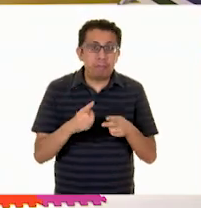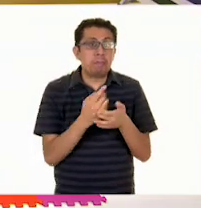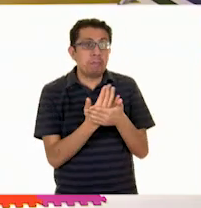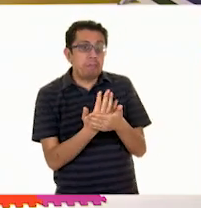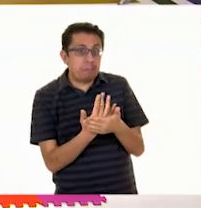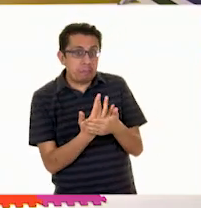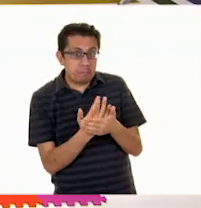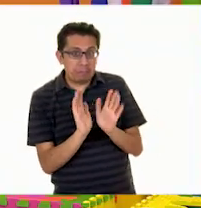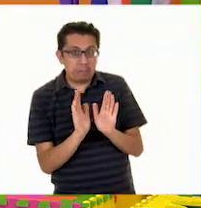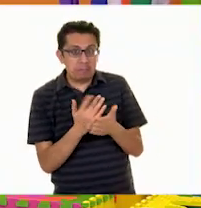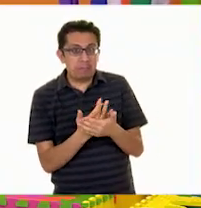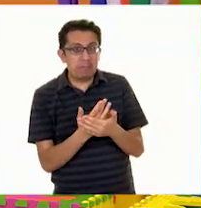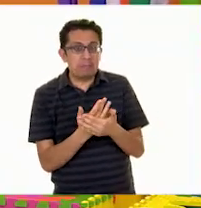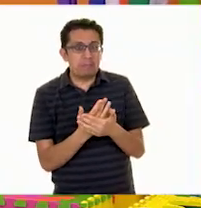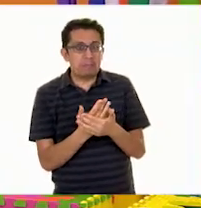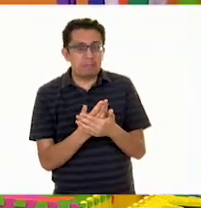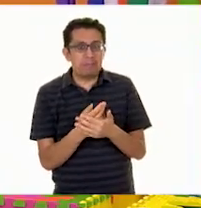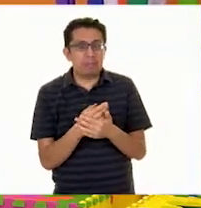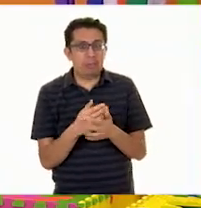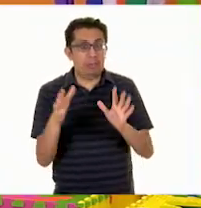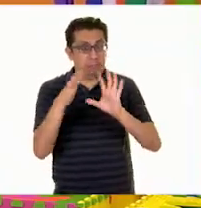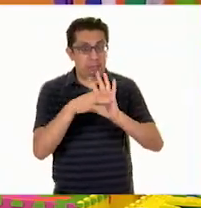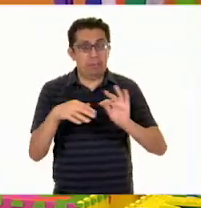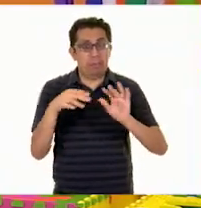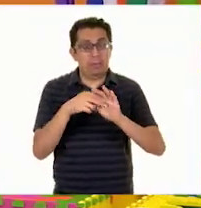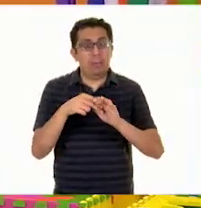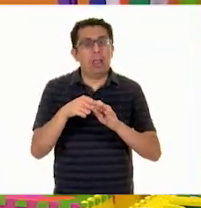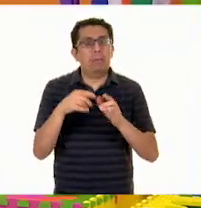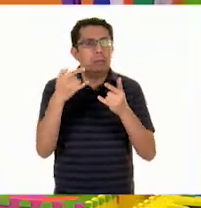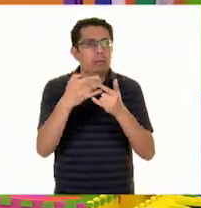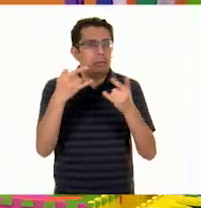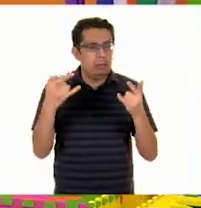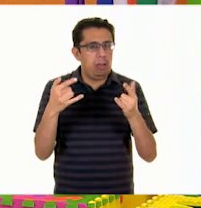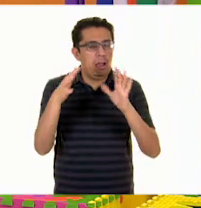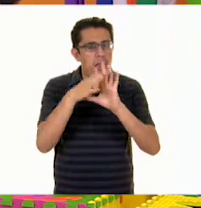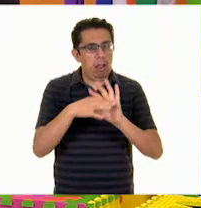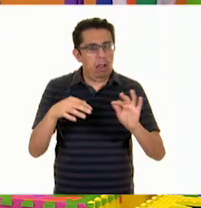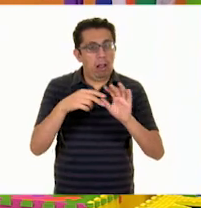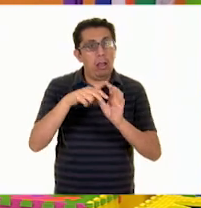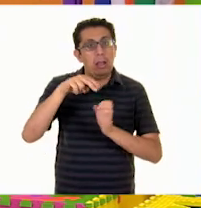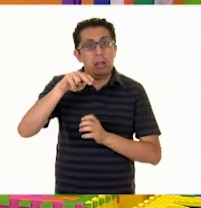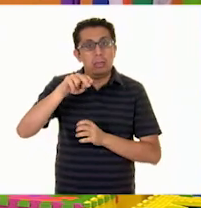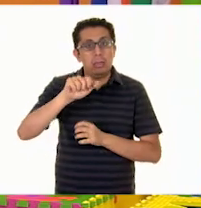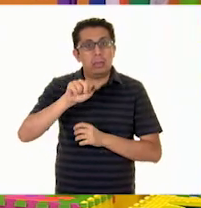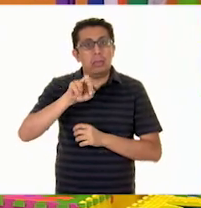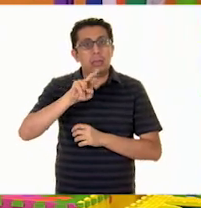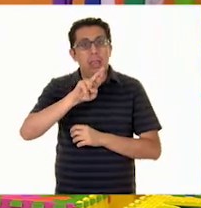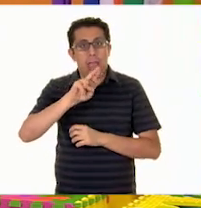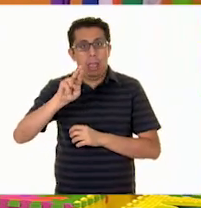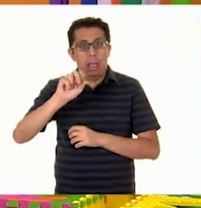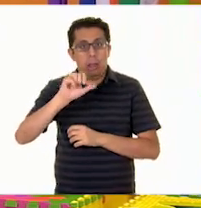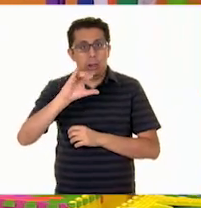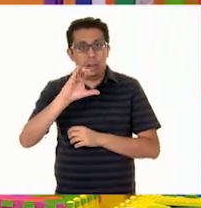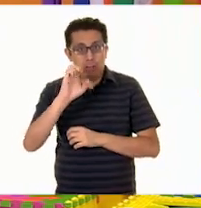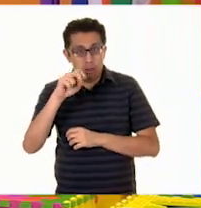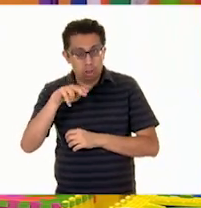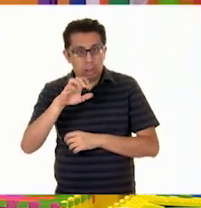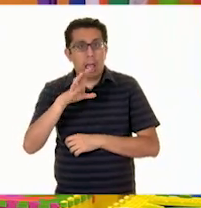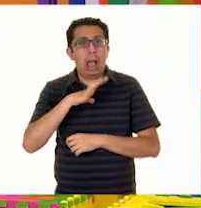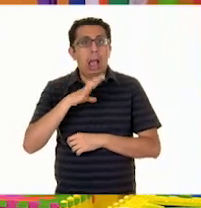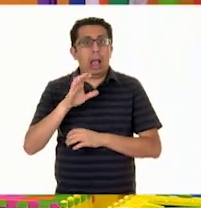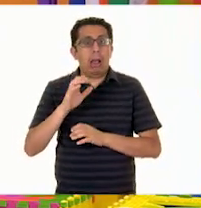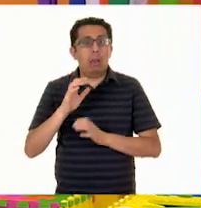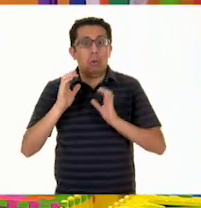¿Todavía no? Todavía no. No esperamos. Las narraciones podemos ocupar movimientos corporales, gestos,